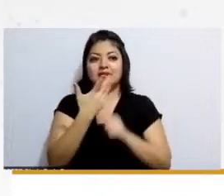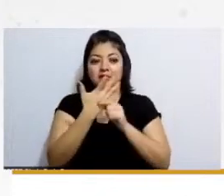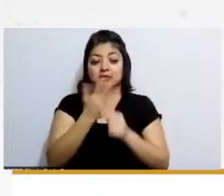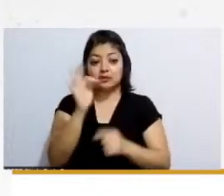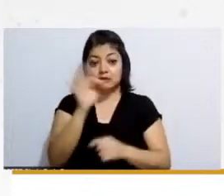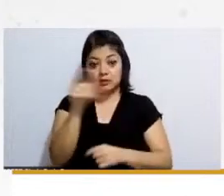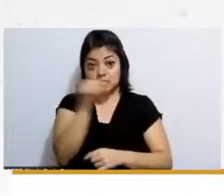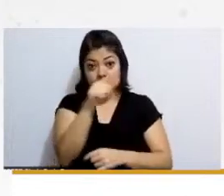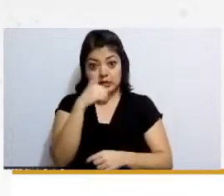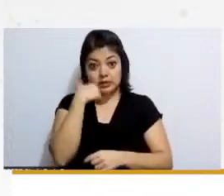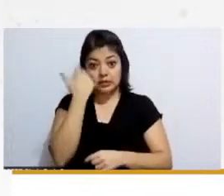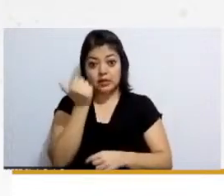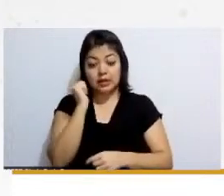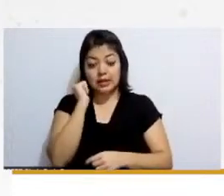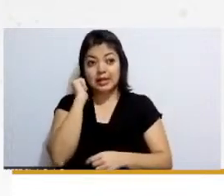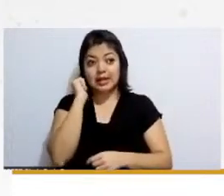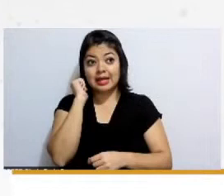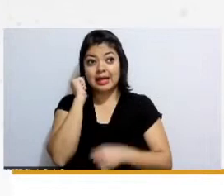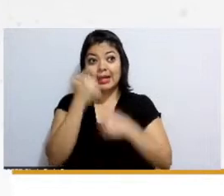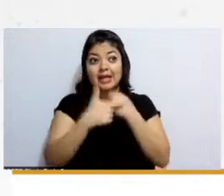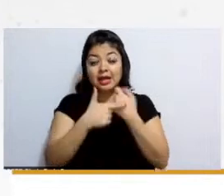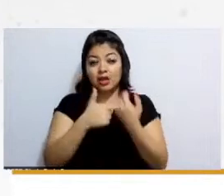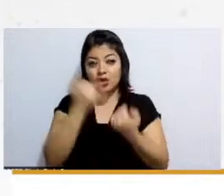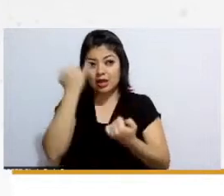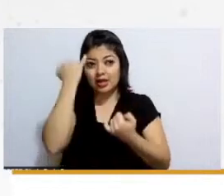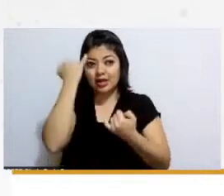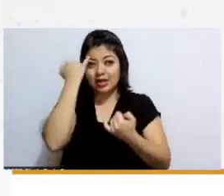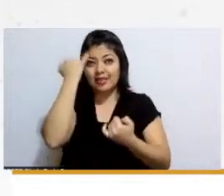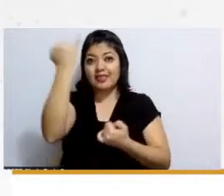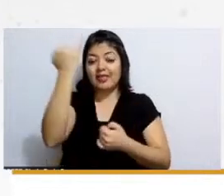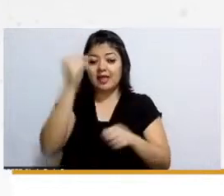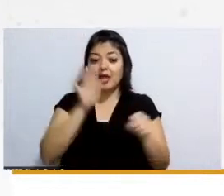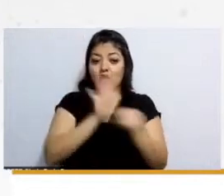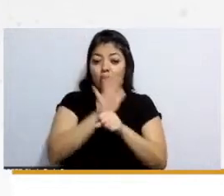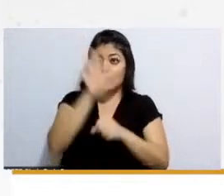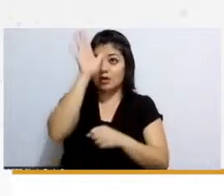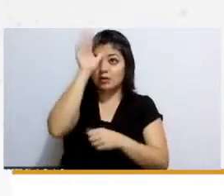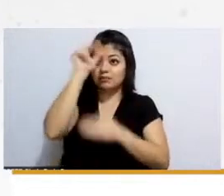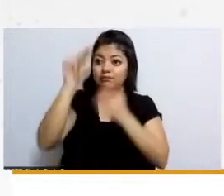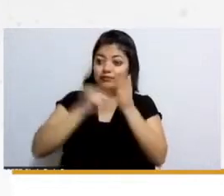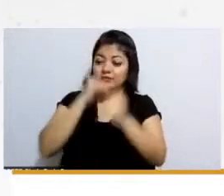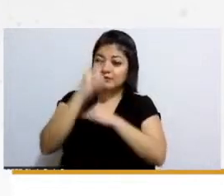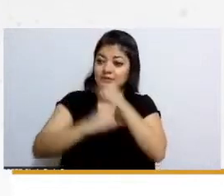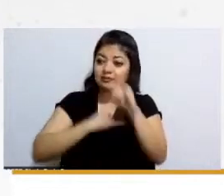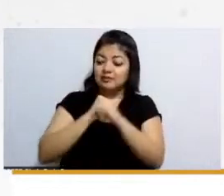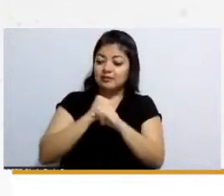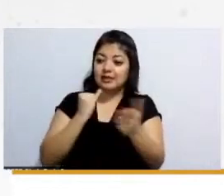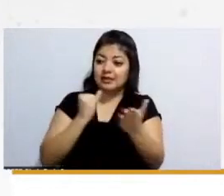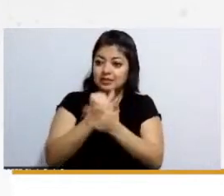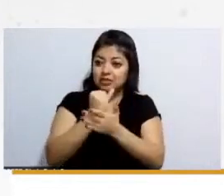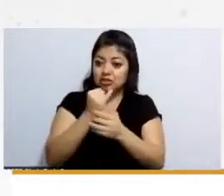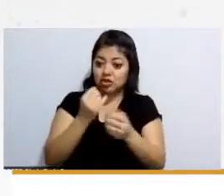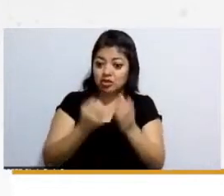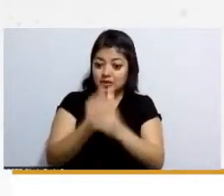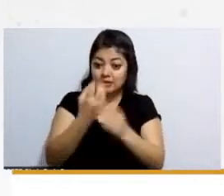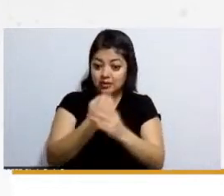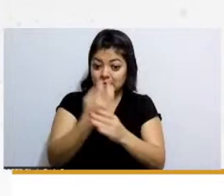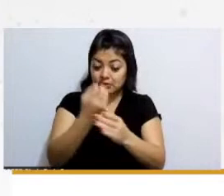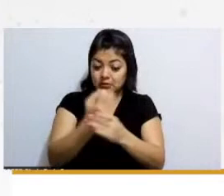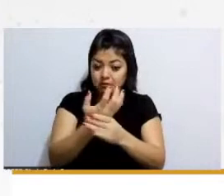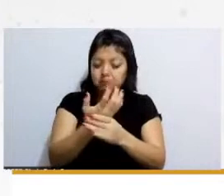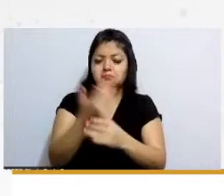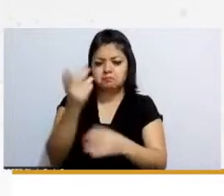quieren hacerse una idea de cuáles son las normativas internacionales los convenios las decisiones relevantes en esta materia